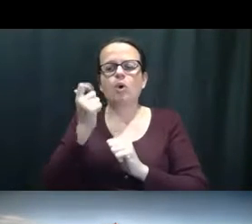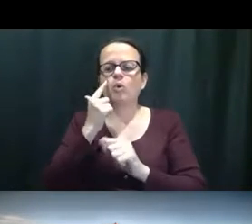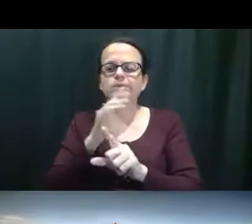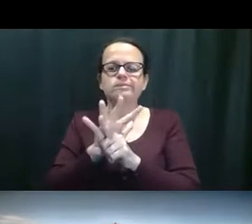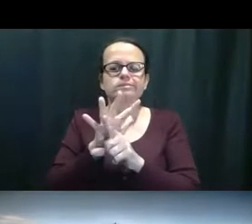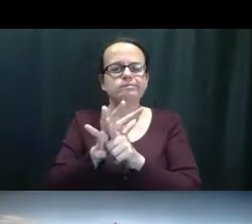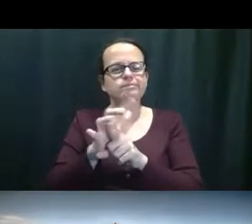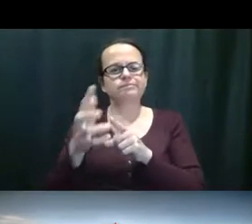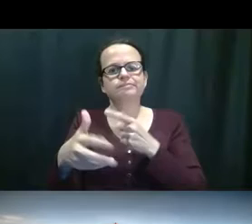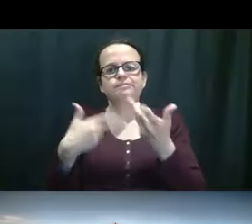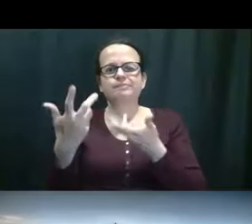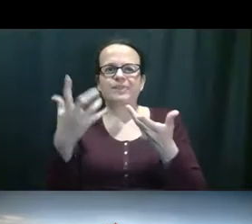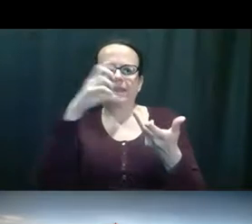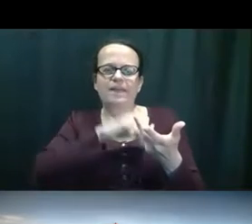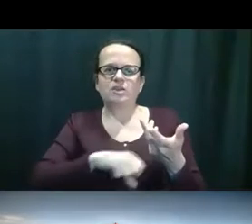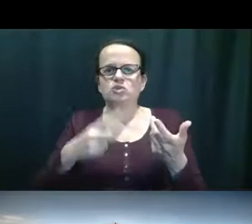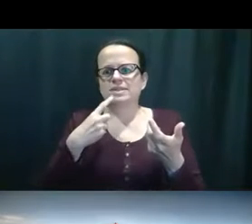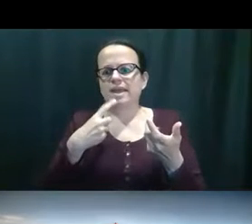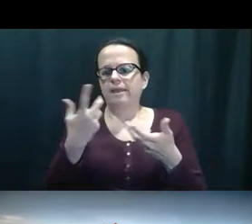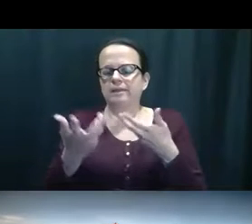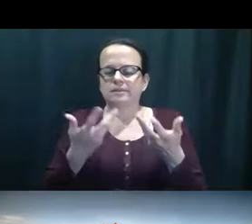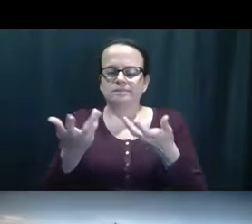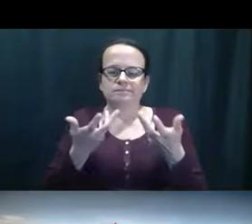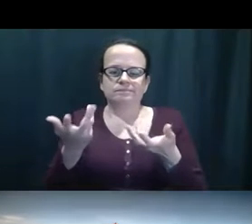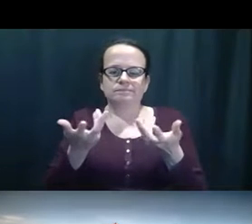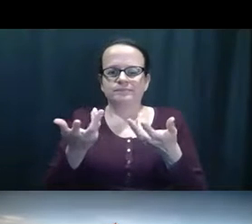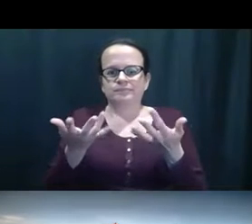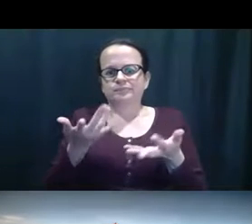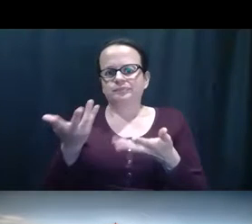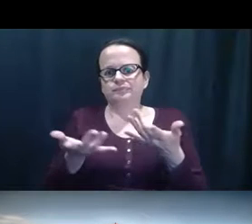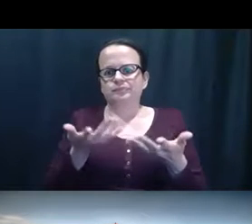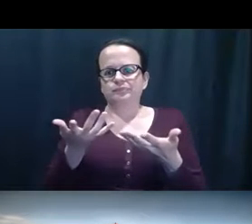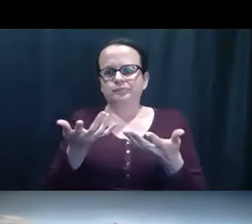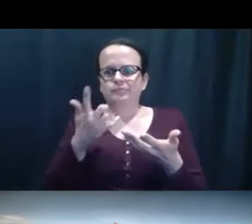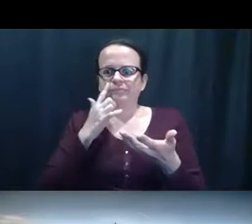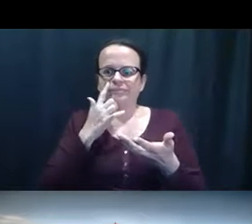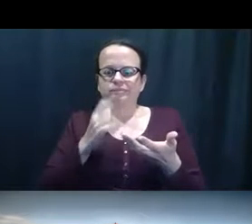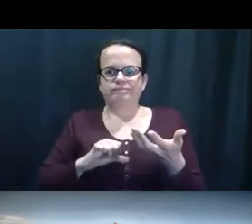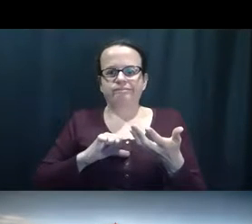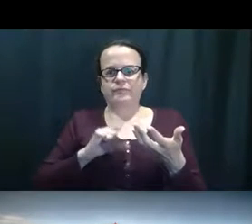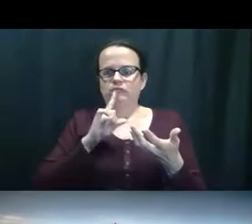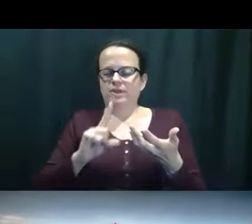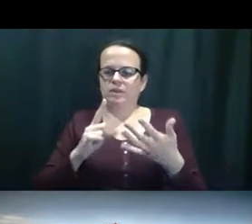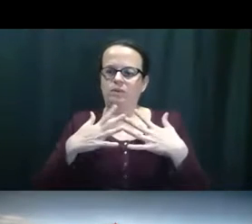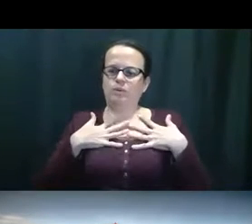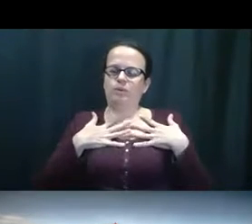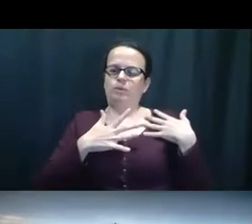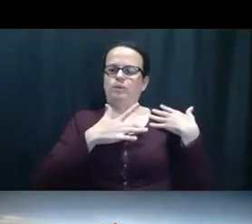varias veces al día. Entonces una de las cosas que usted pudiera decir que